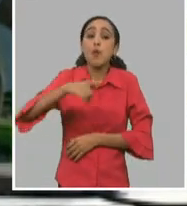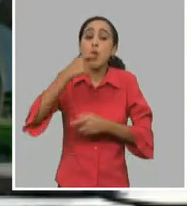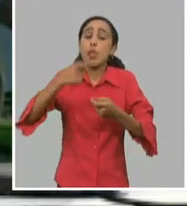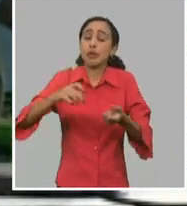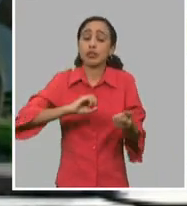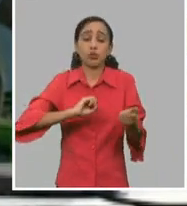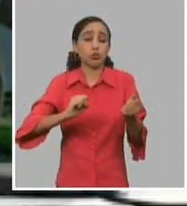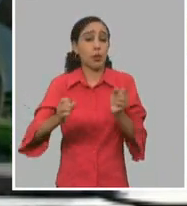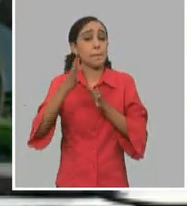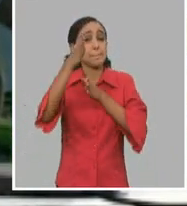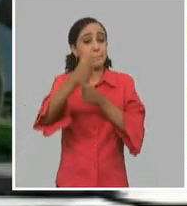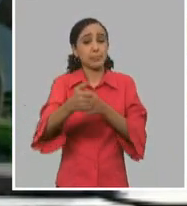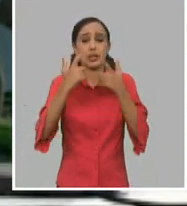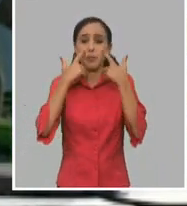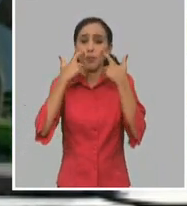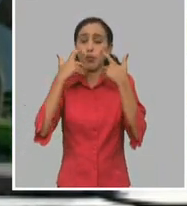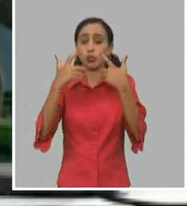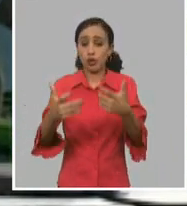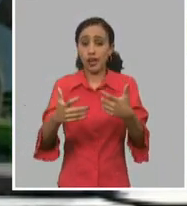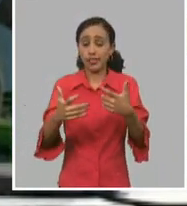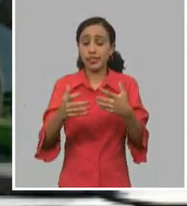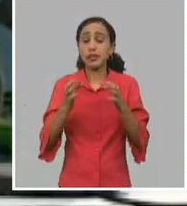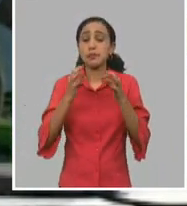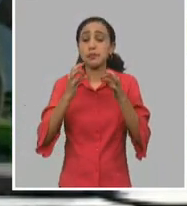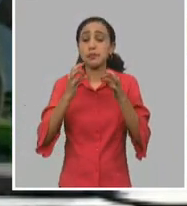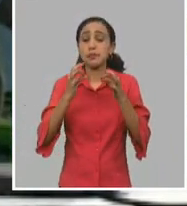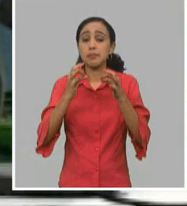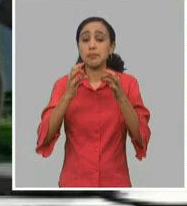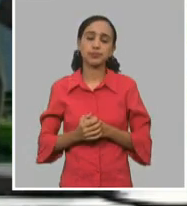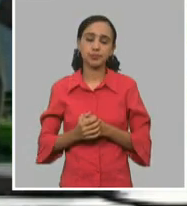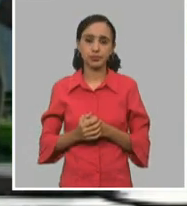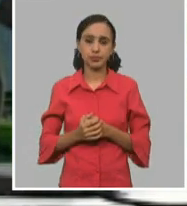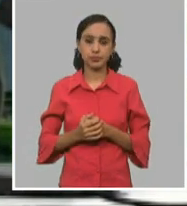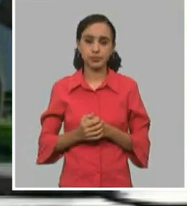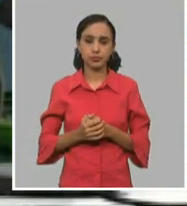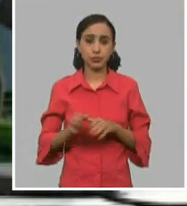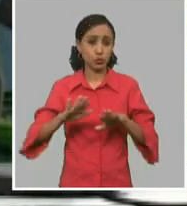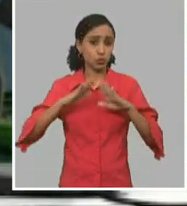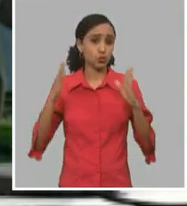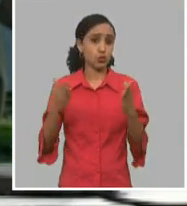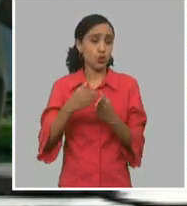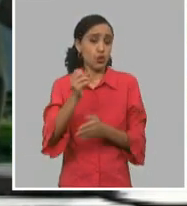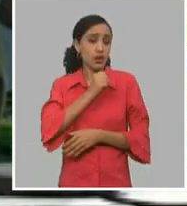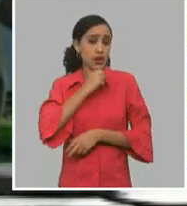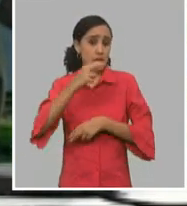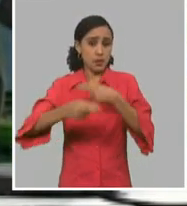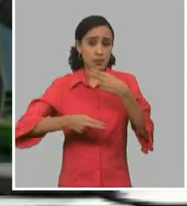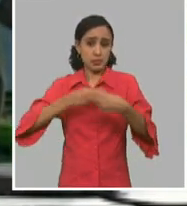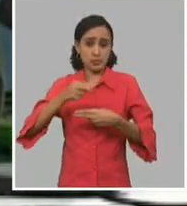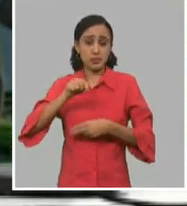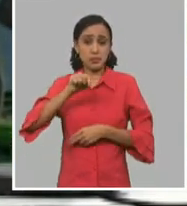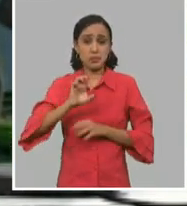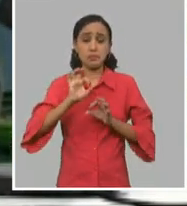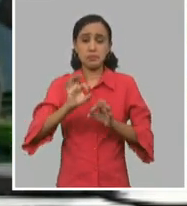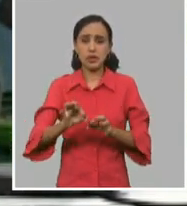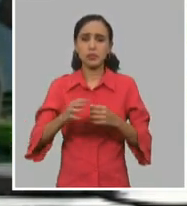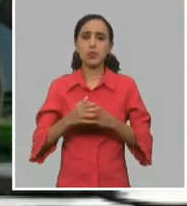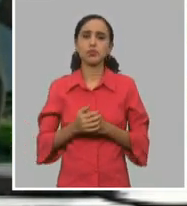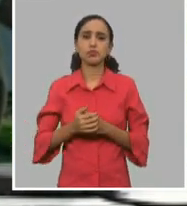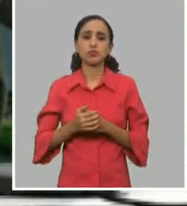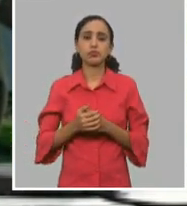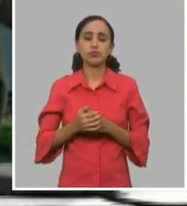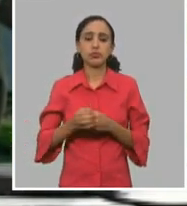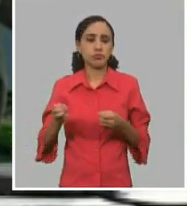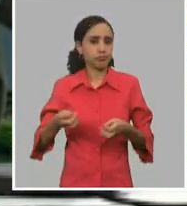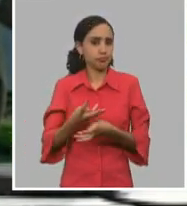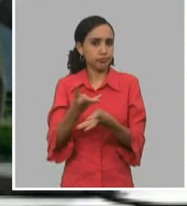Y por ello necesitamos entonces de la disciplina y del rigor que todo lo que nos planteáramos hacer en la equitatividad de repartir